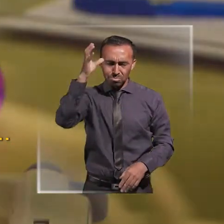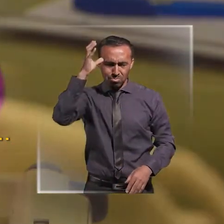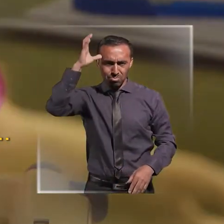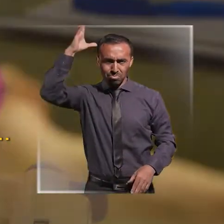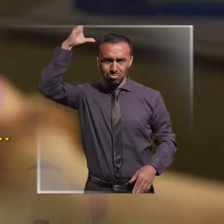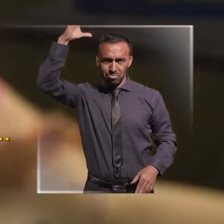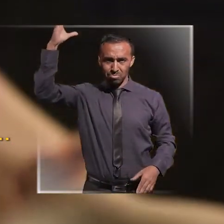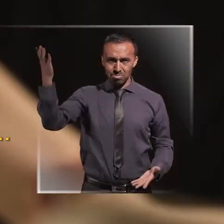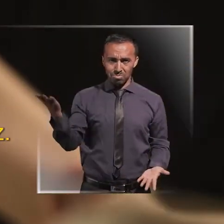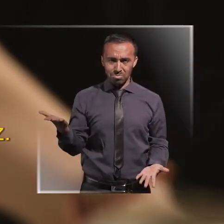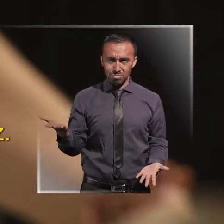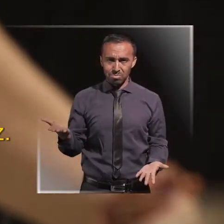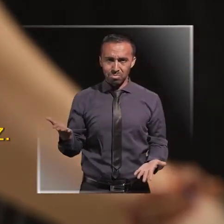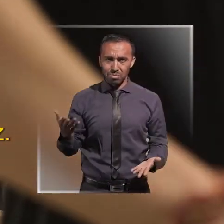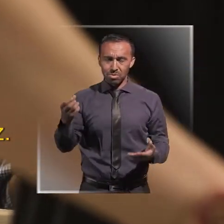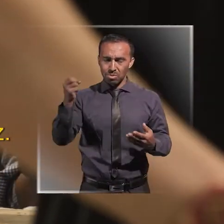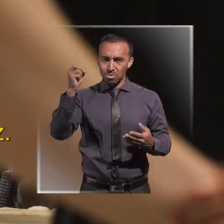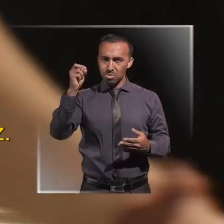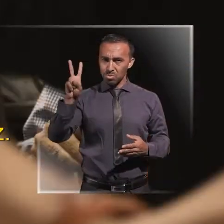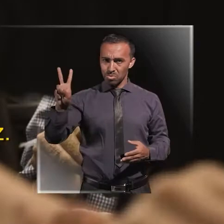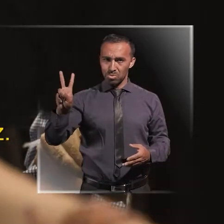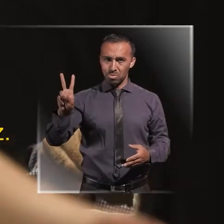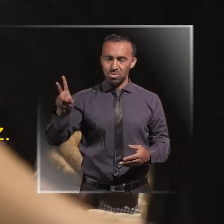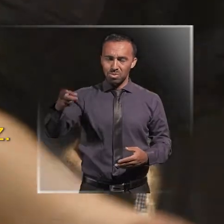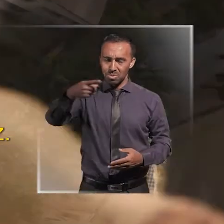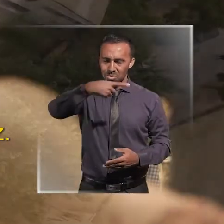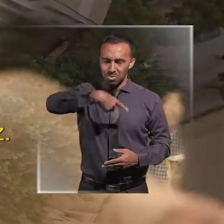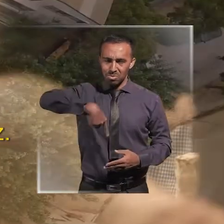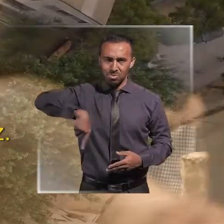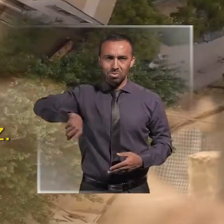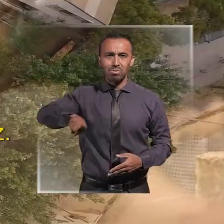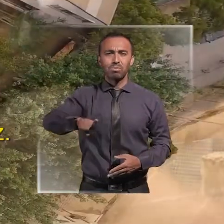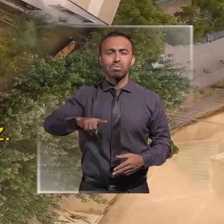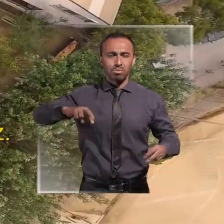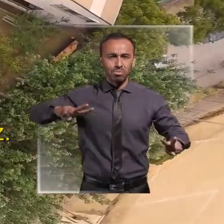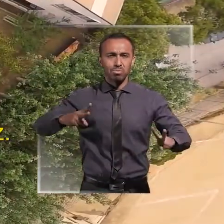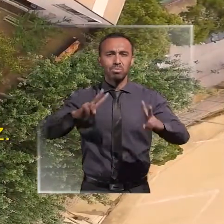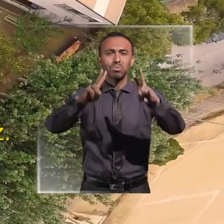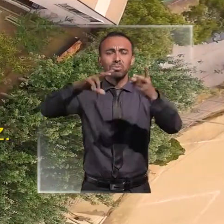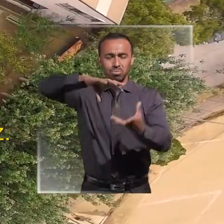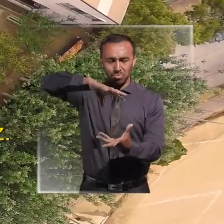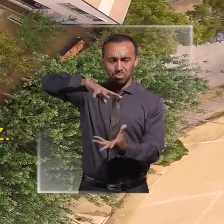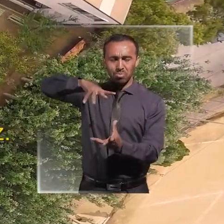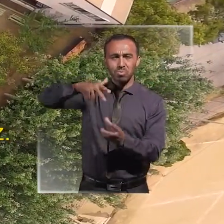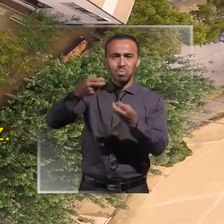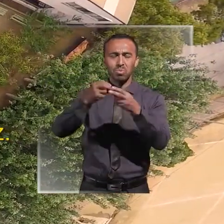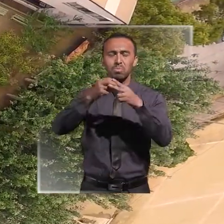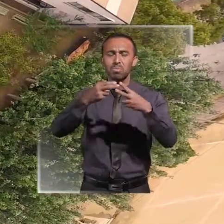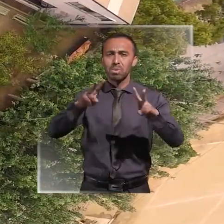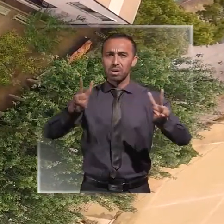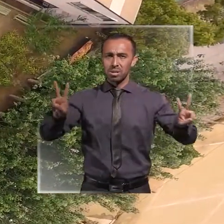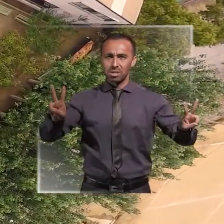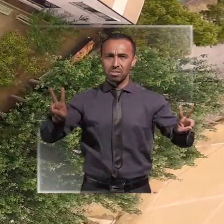arte y luz, construiremos nuestro mundo en paz.